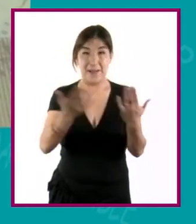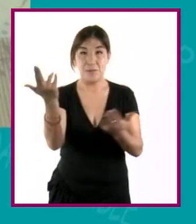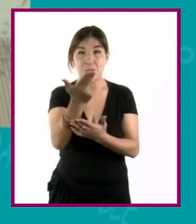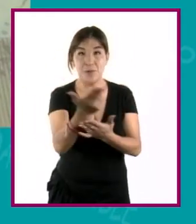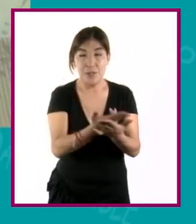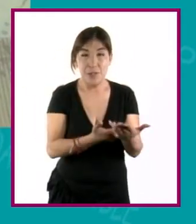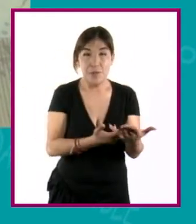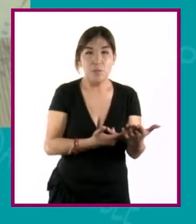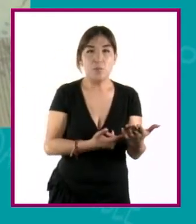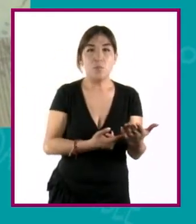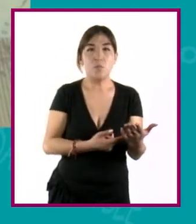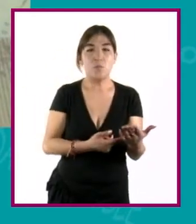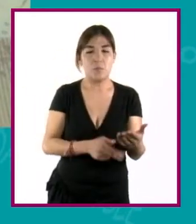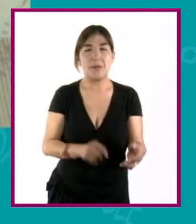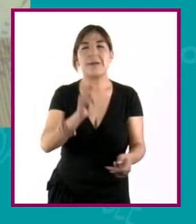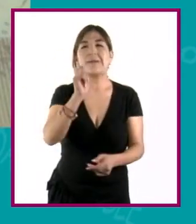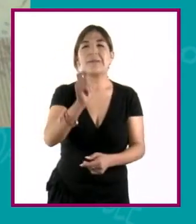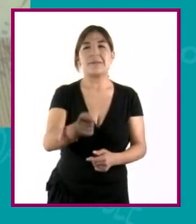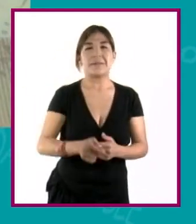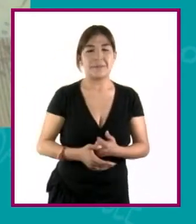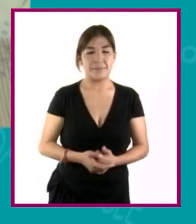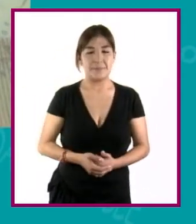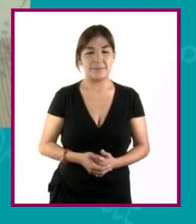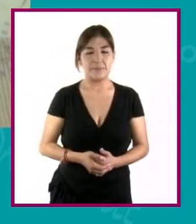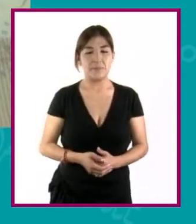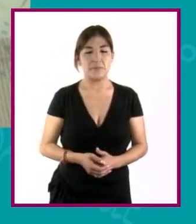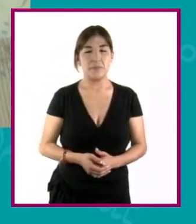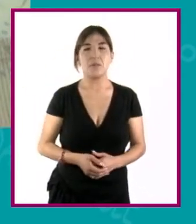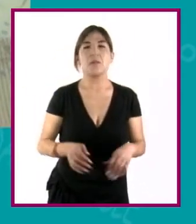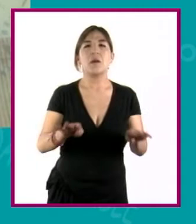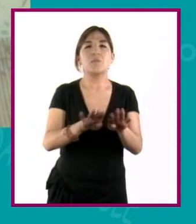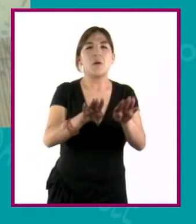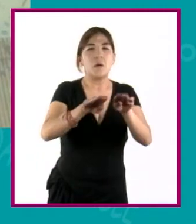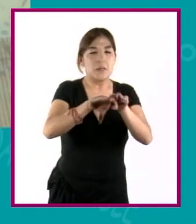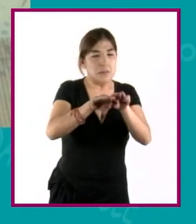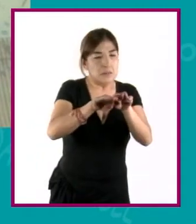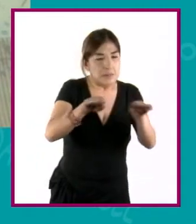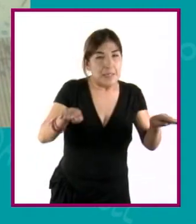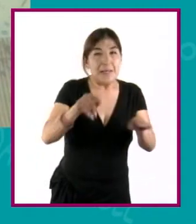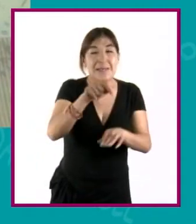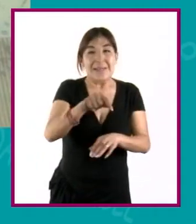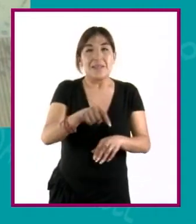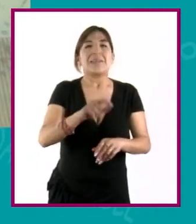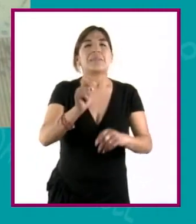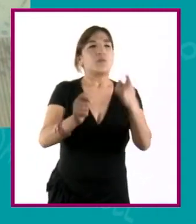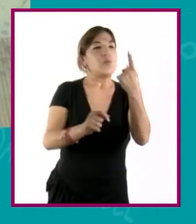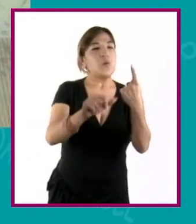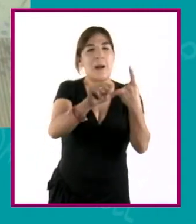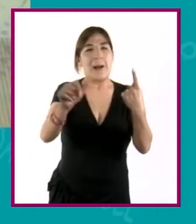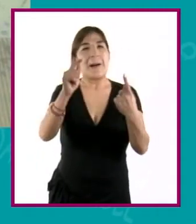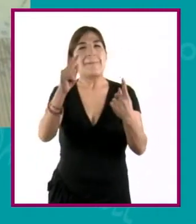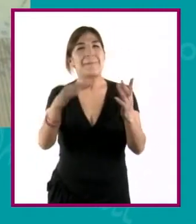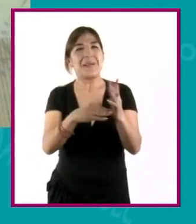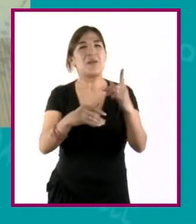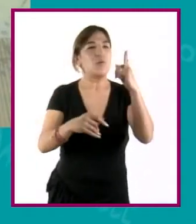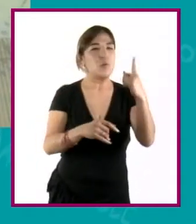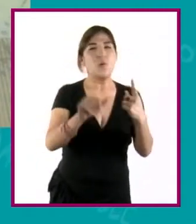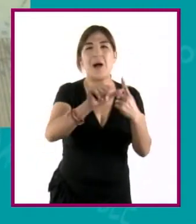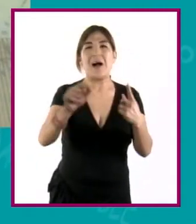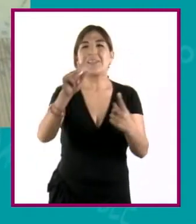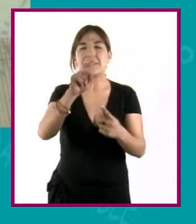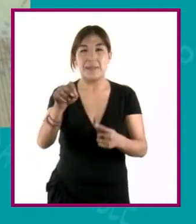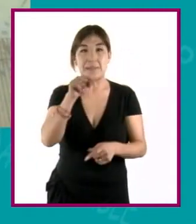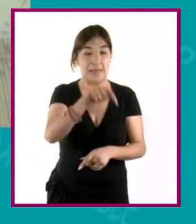siempre partimos de poder dimensionar adecuadamente en escala qué es lo que le cabe a ese papel